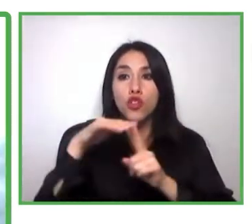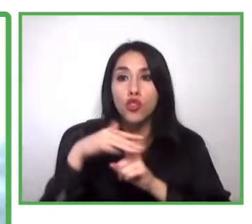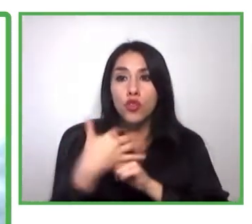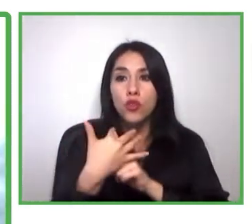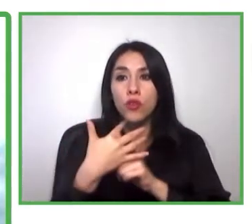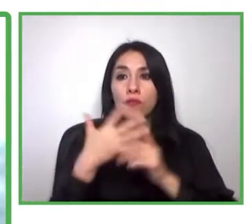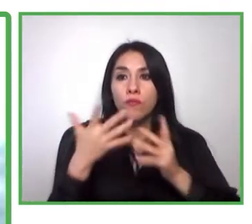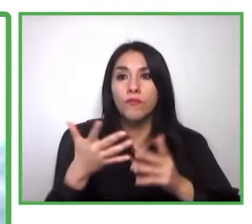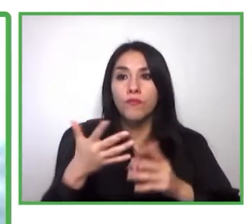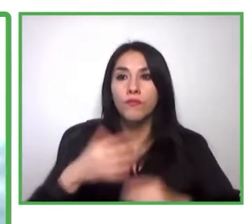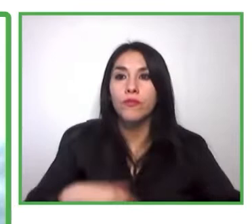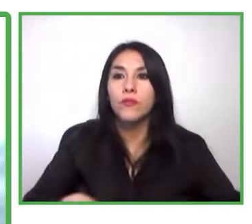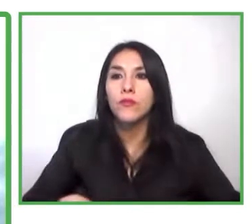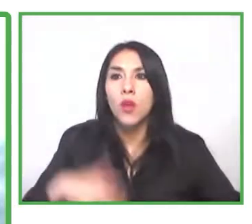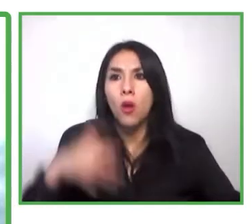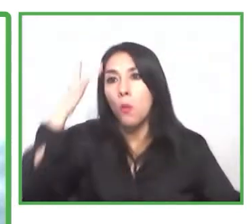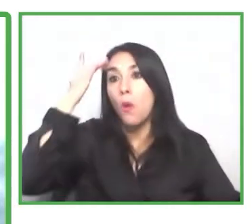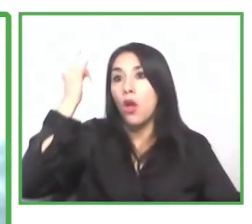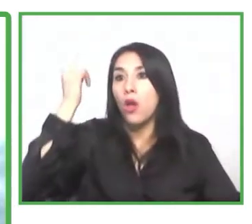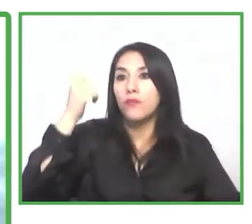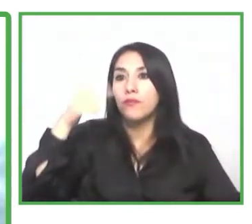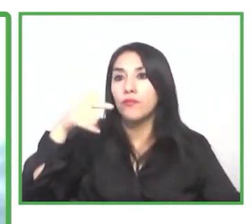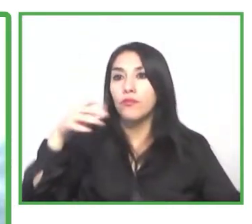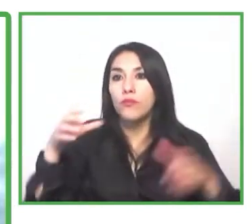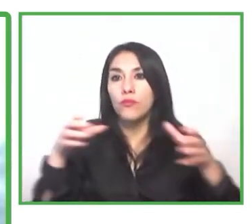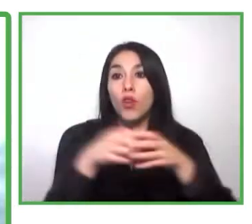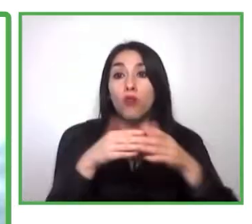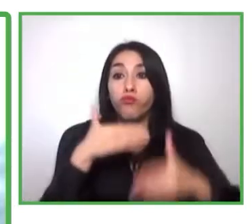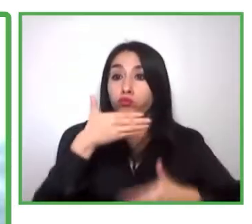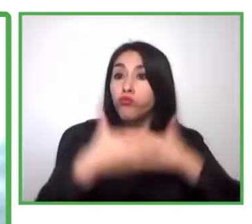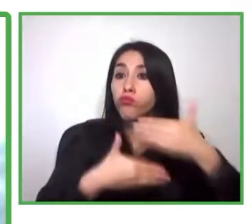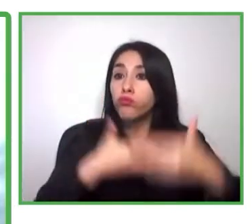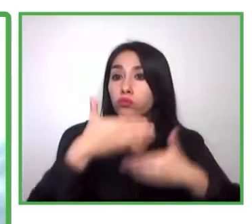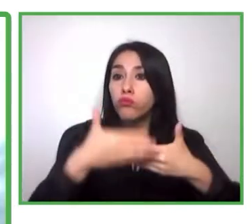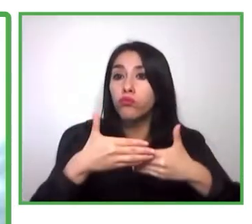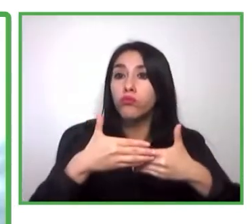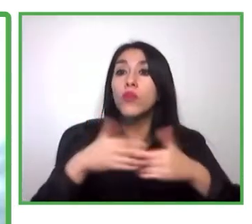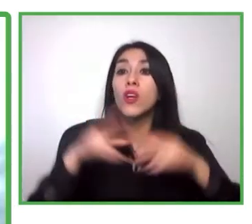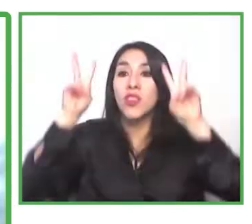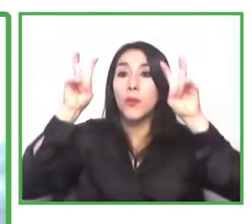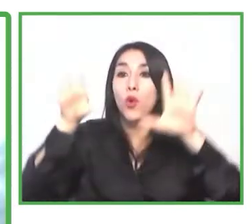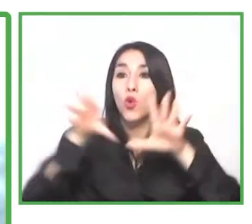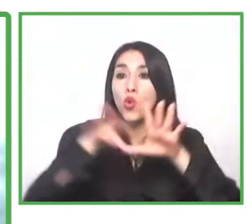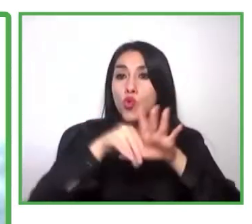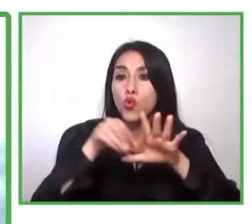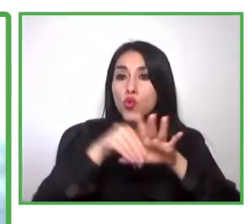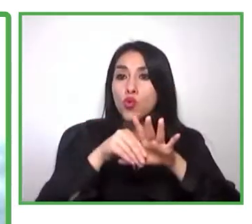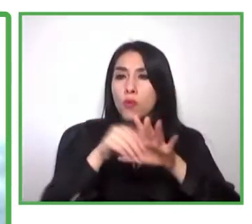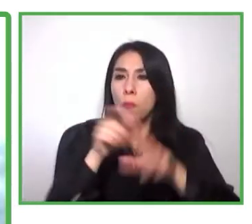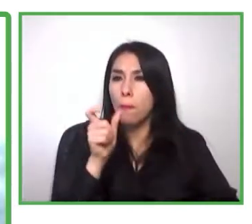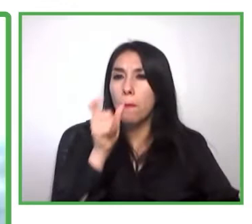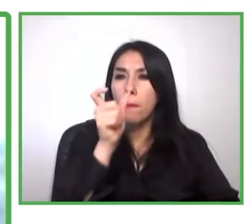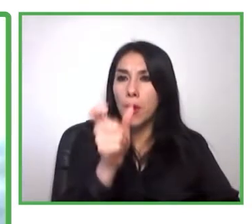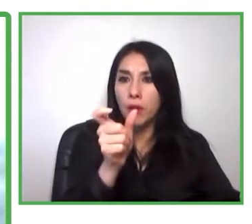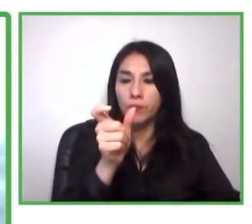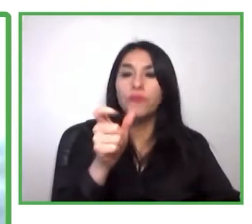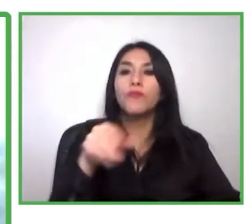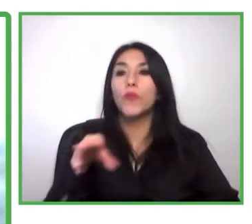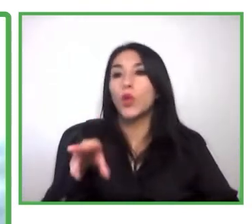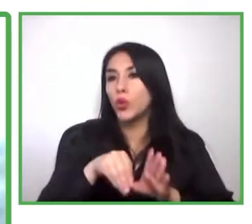ha ido avanzando en esta temática de la inclusión, en esta palabra de la inclusión, y que cada vez está valorizando más